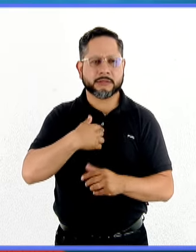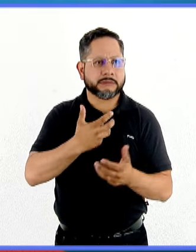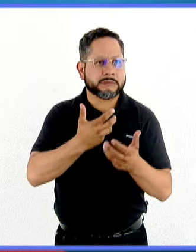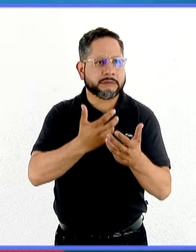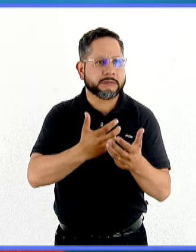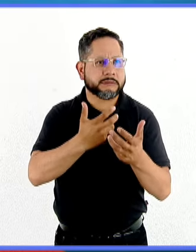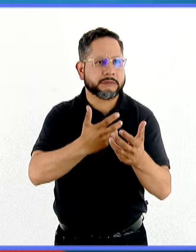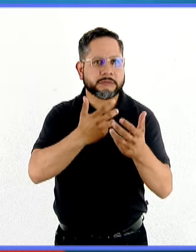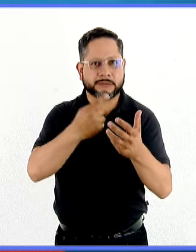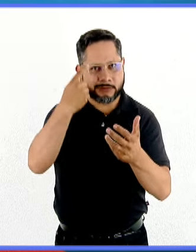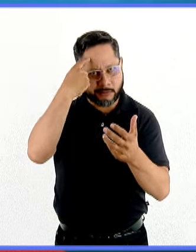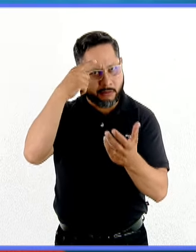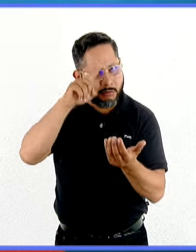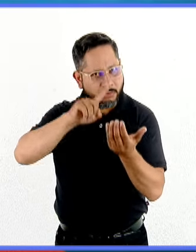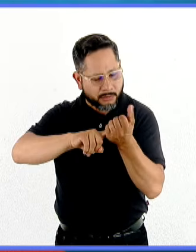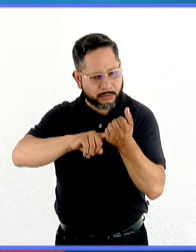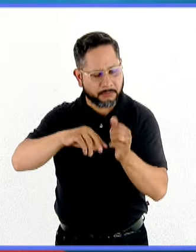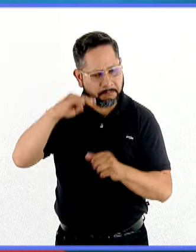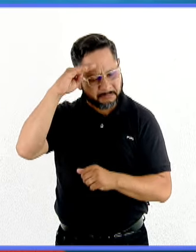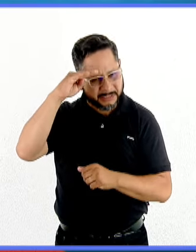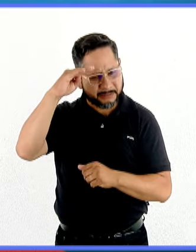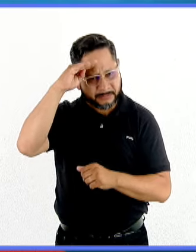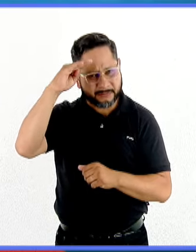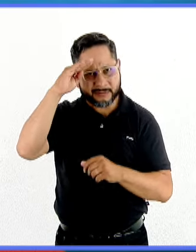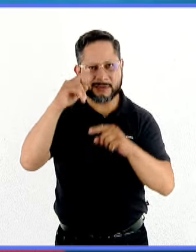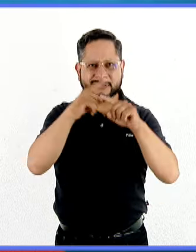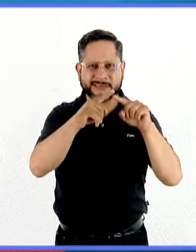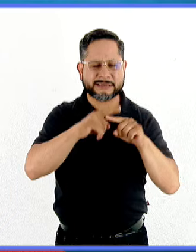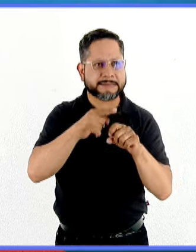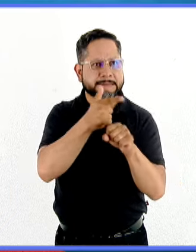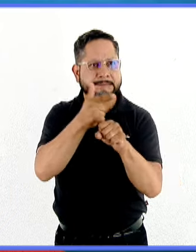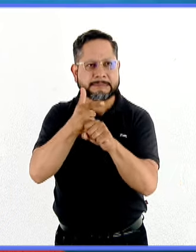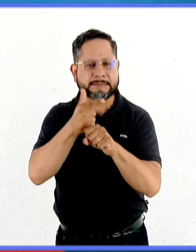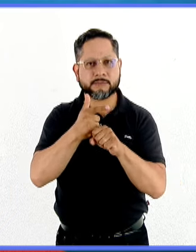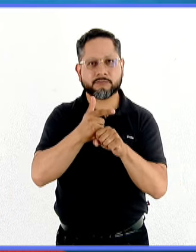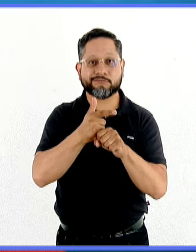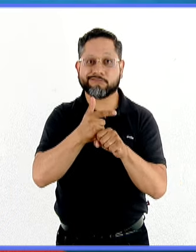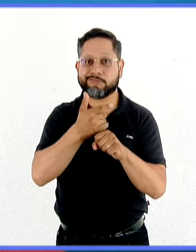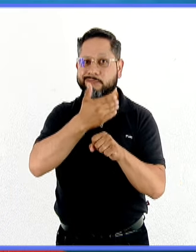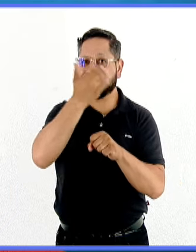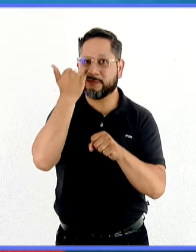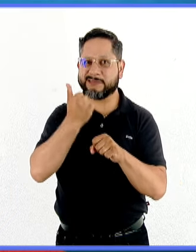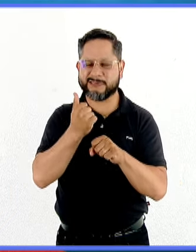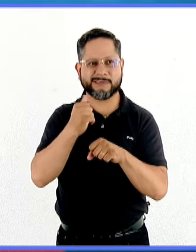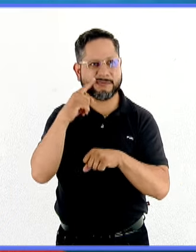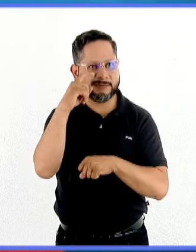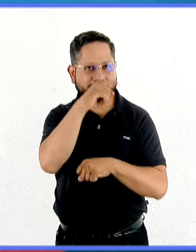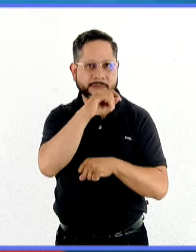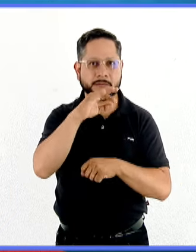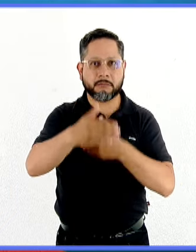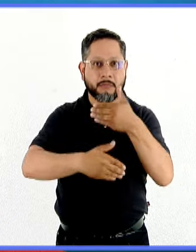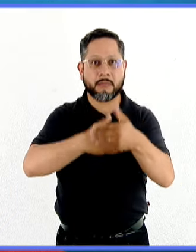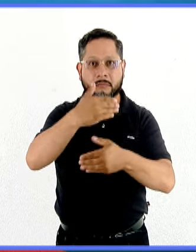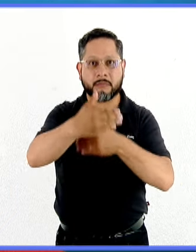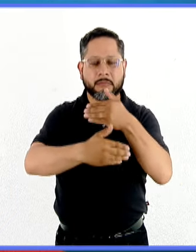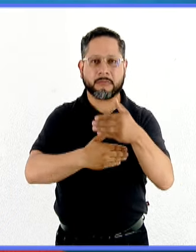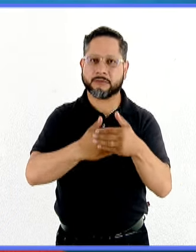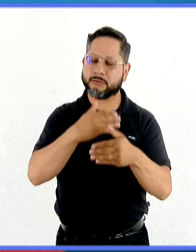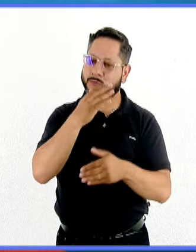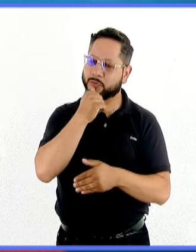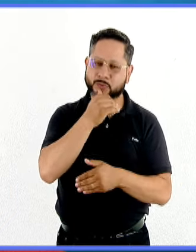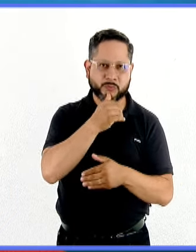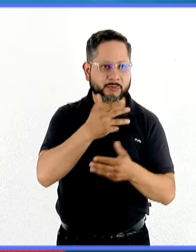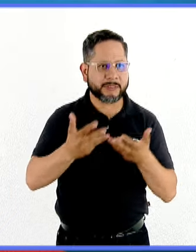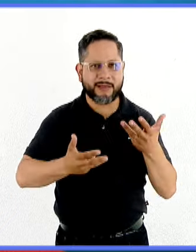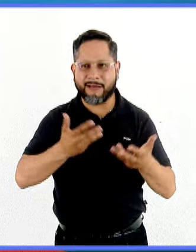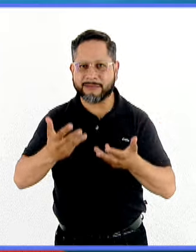alteraciones mentales que puede ser de difícil identificación y además puede llegar a ser discapacitante. Para platicar